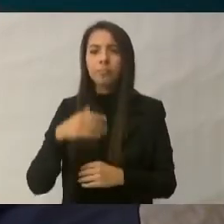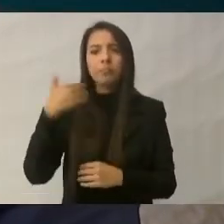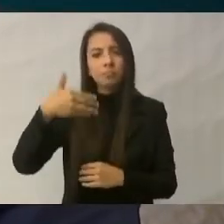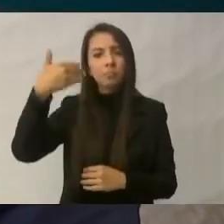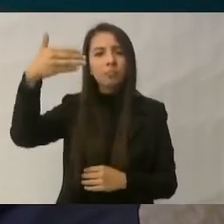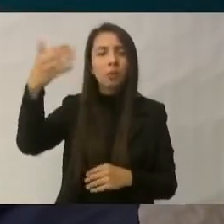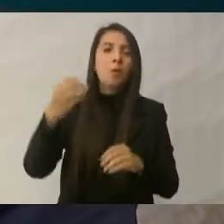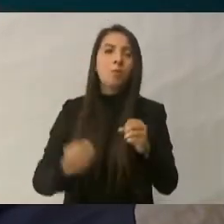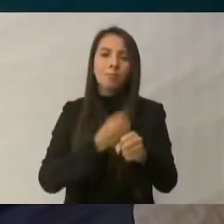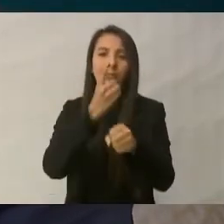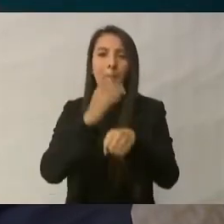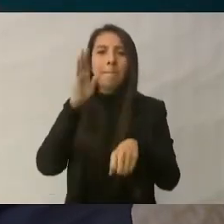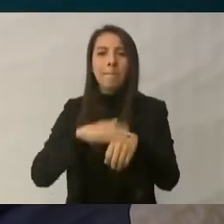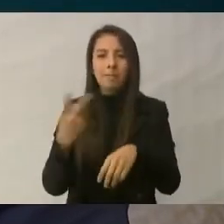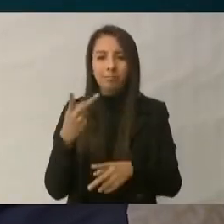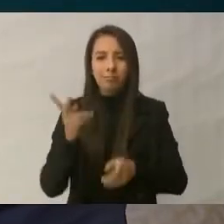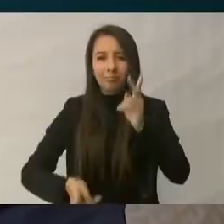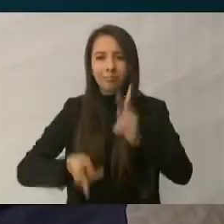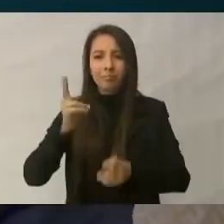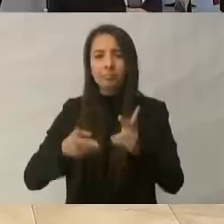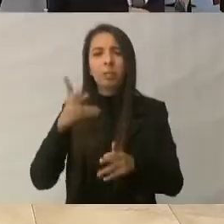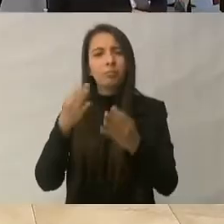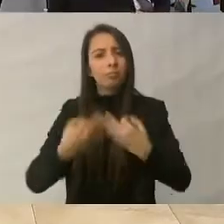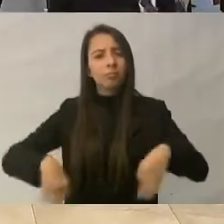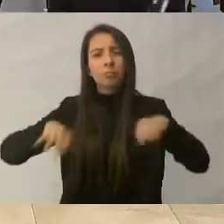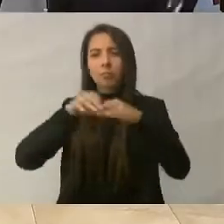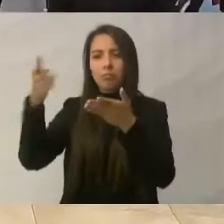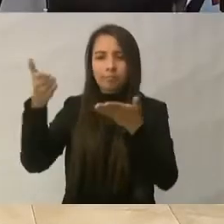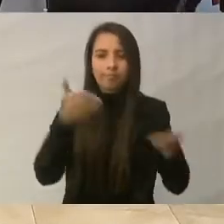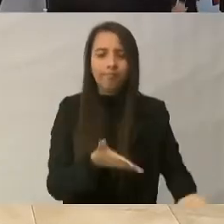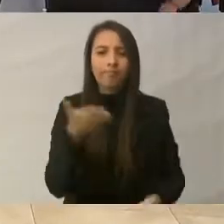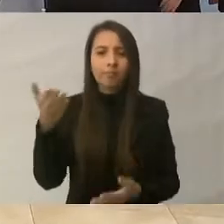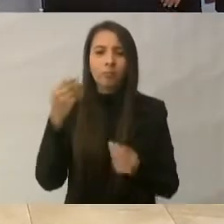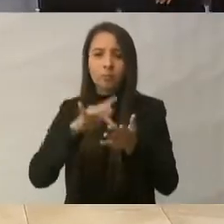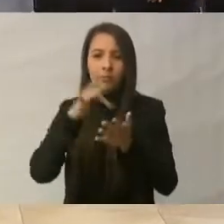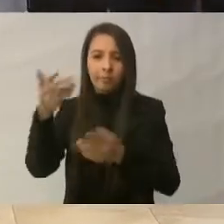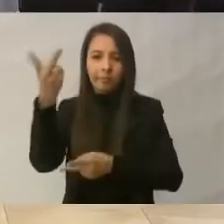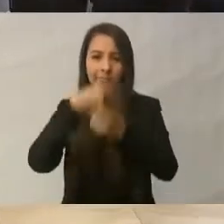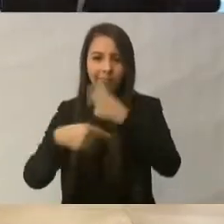platicando, pero lo más importante es oír usted. Muchas gracias, señor presidente, por estar aquí con nosotros.